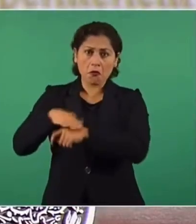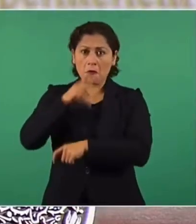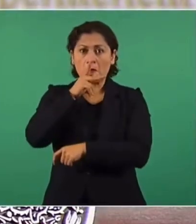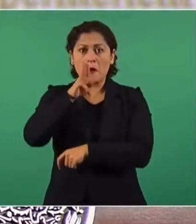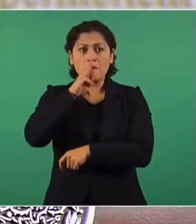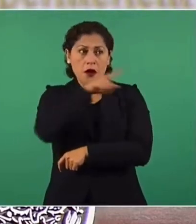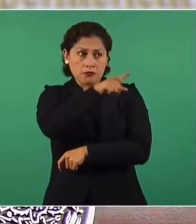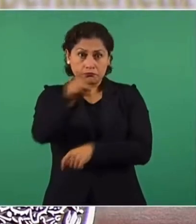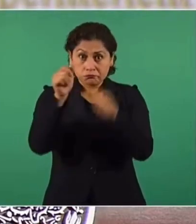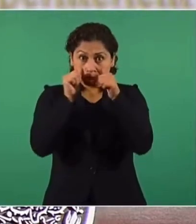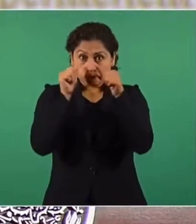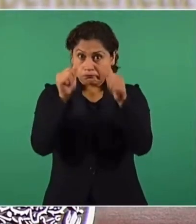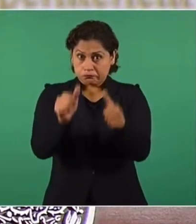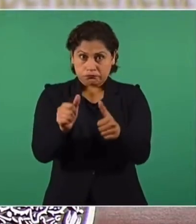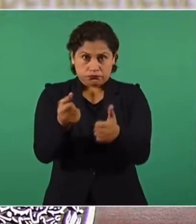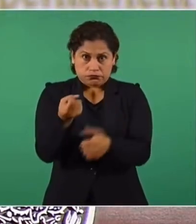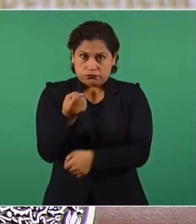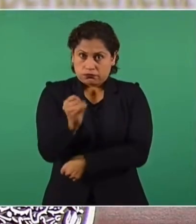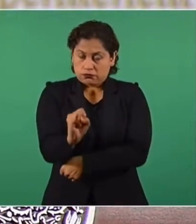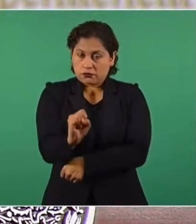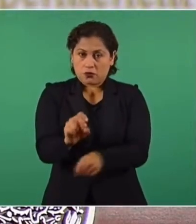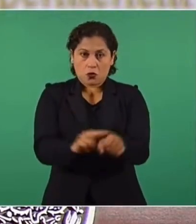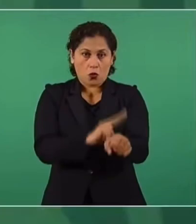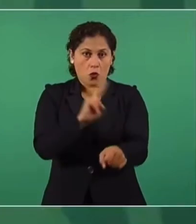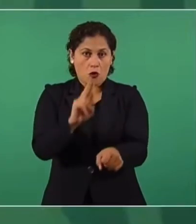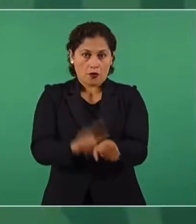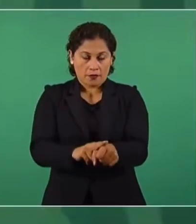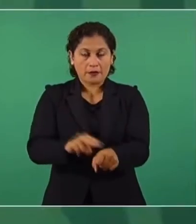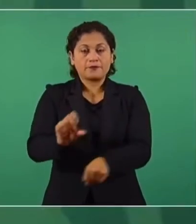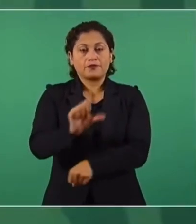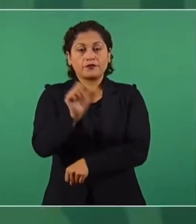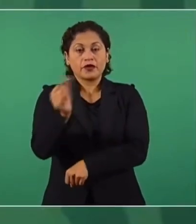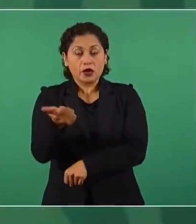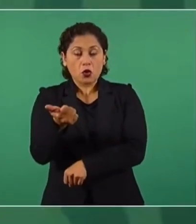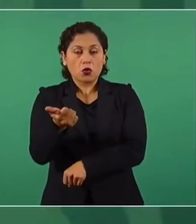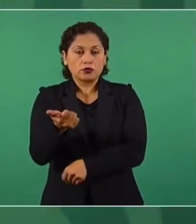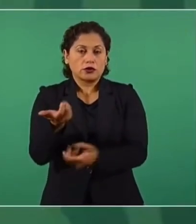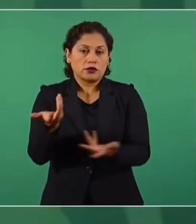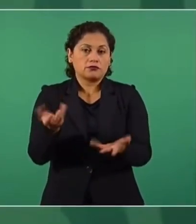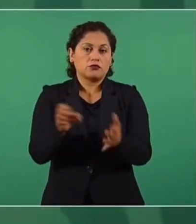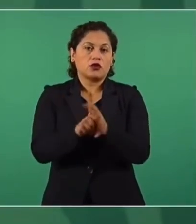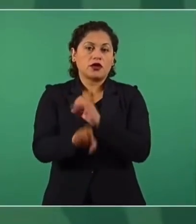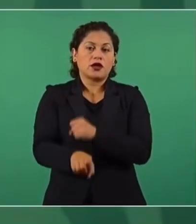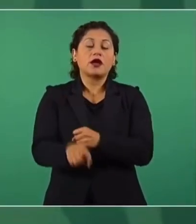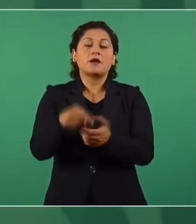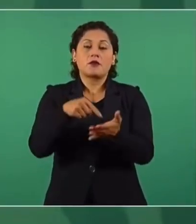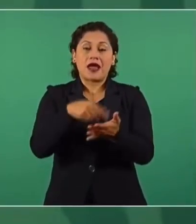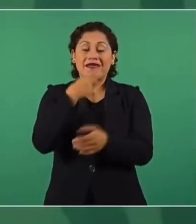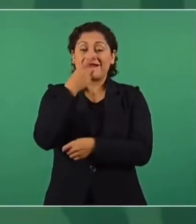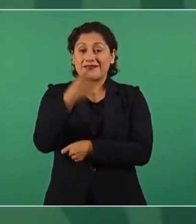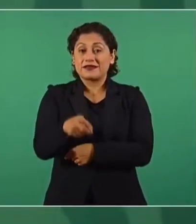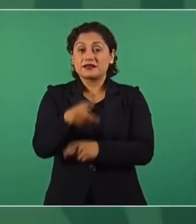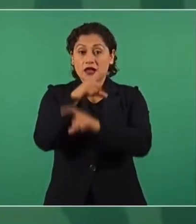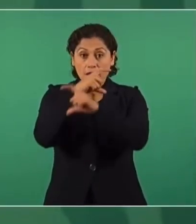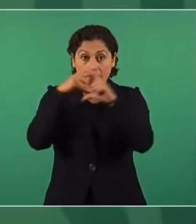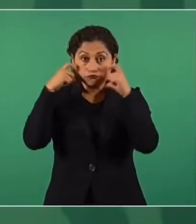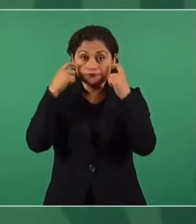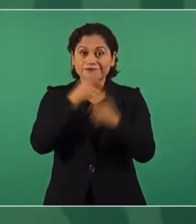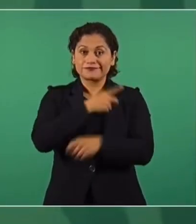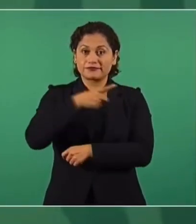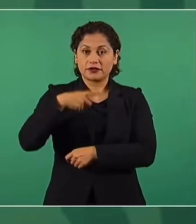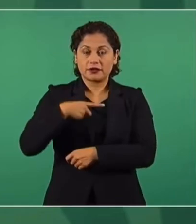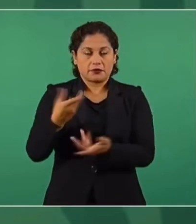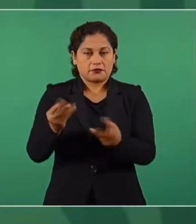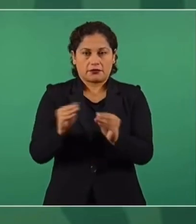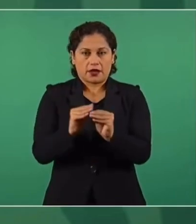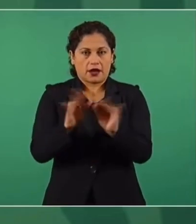atentos precisamente a la situación de sus pequeños. Y la segunda pues era mandarlo precisamente con cubrebocas y yo les comentaba en esa ocasión que tuvimos la entrevista